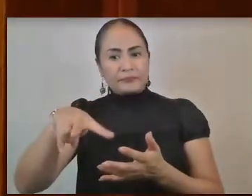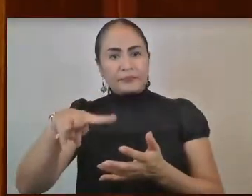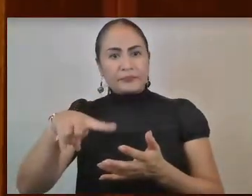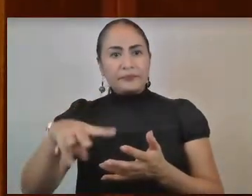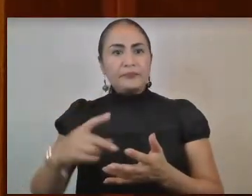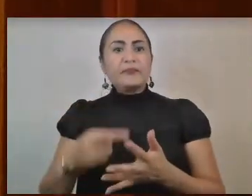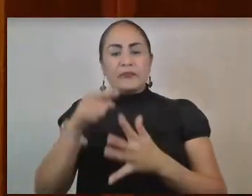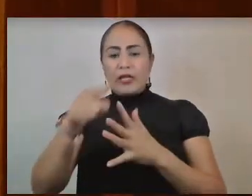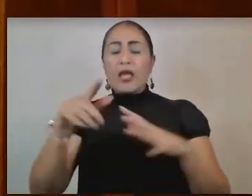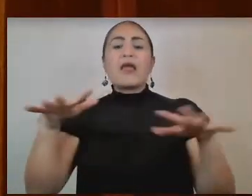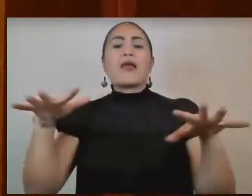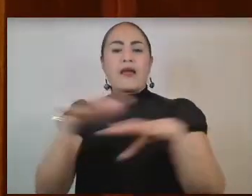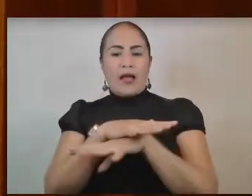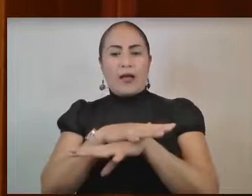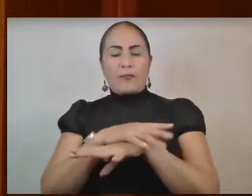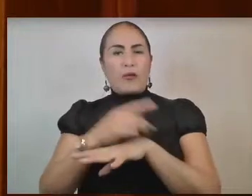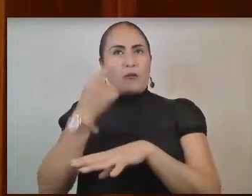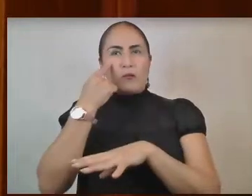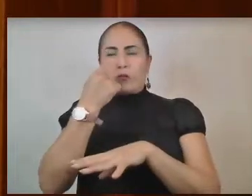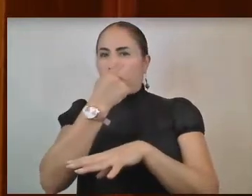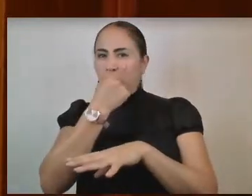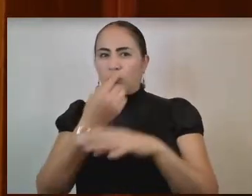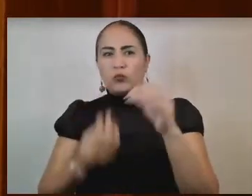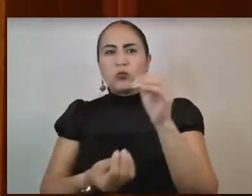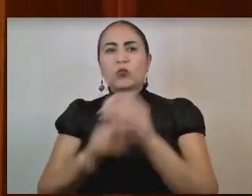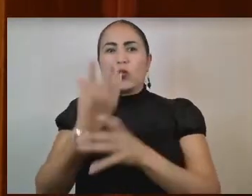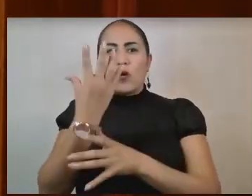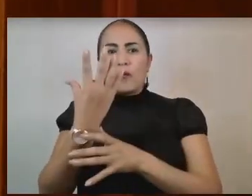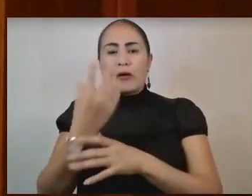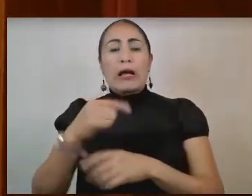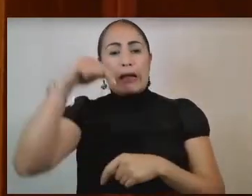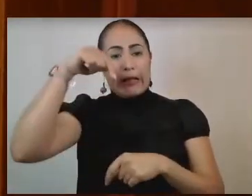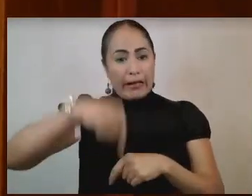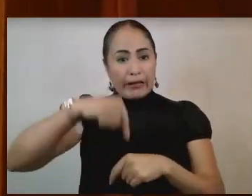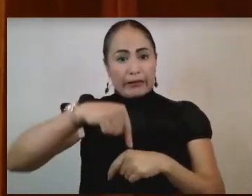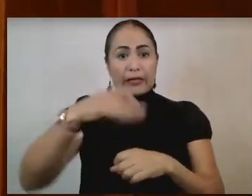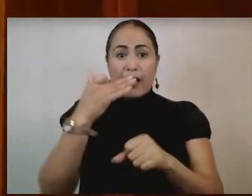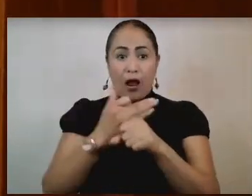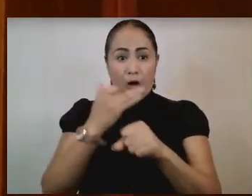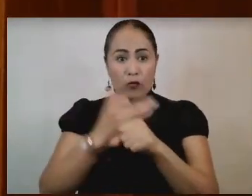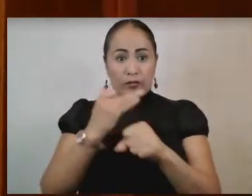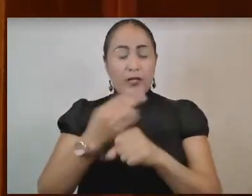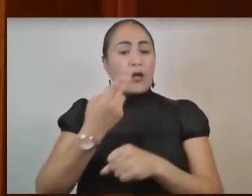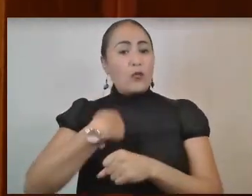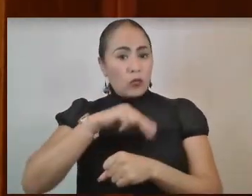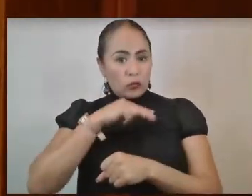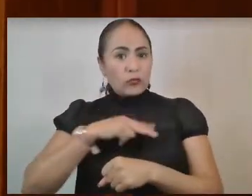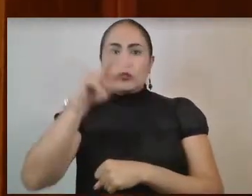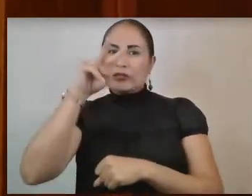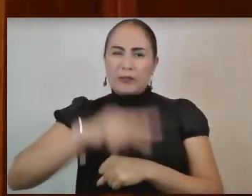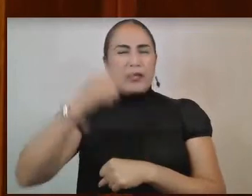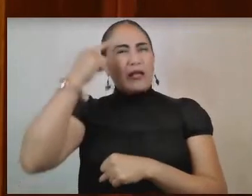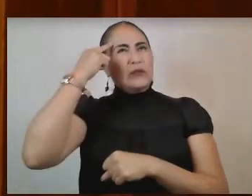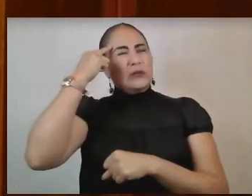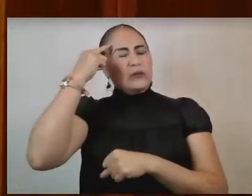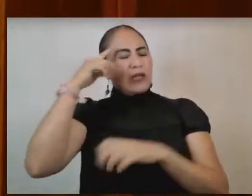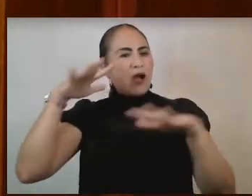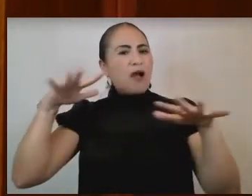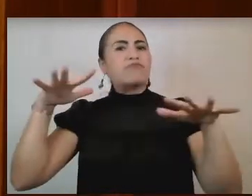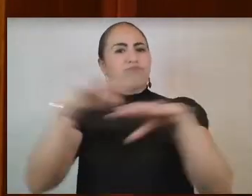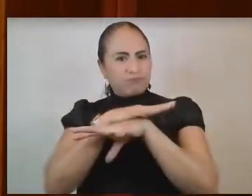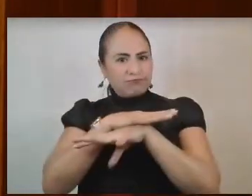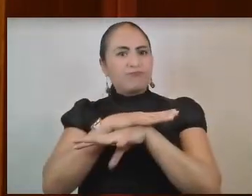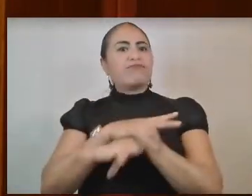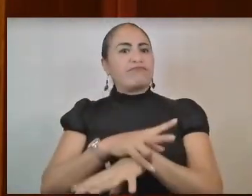revolución. Y aquí estamos viviendo una revolución de las conciencias, que debemos